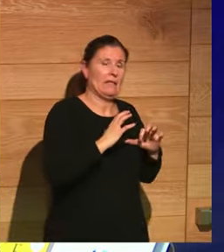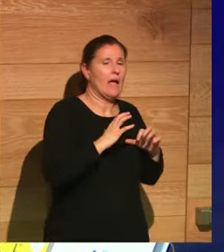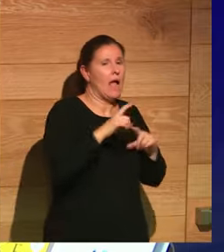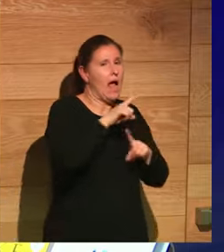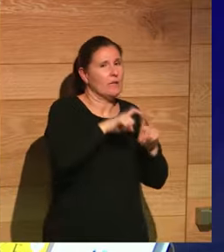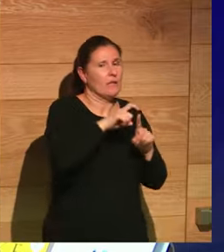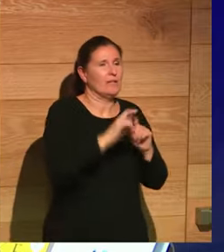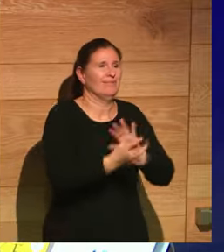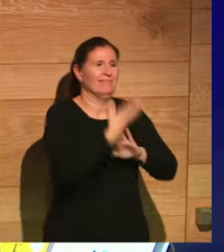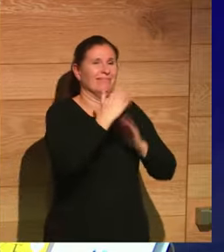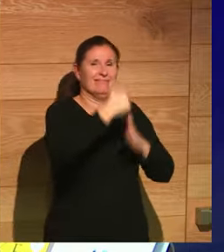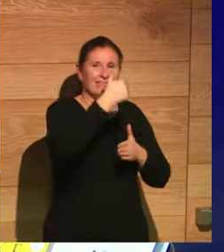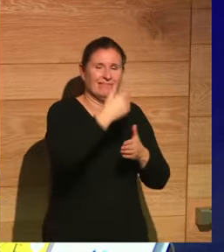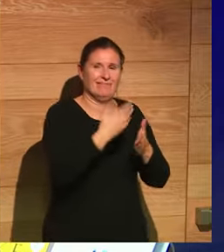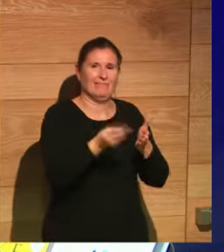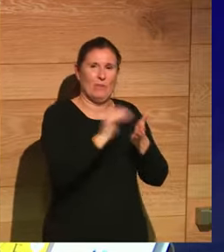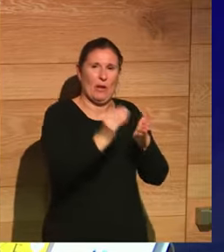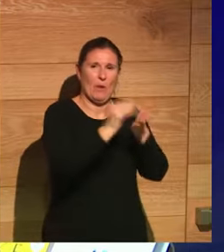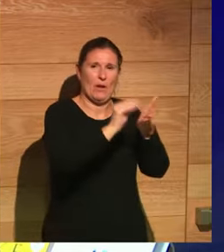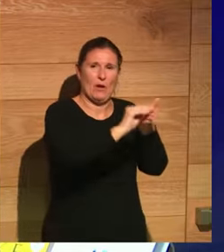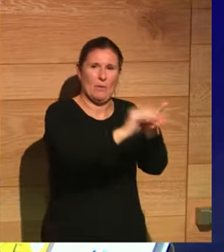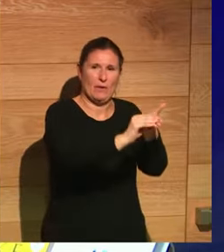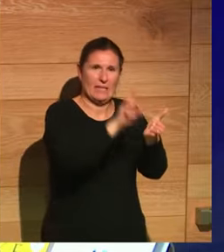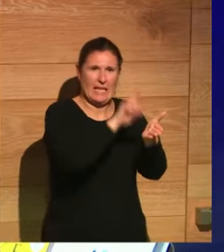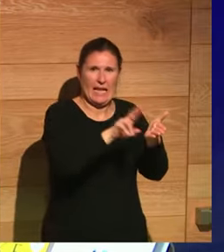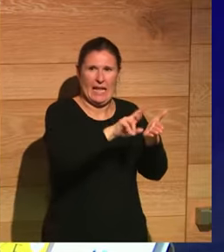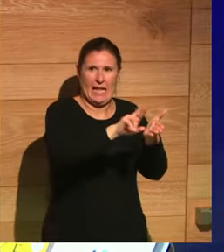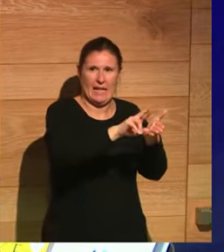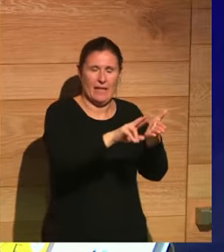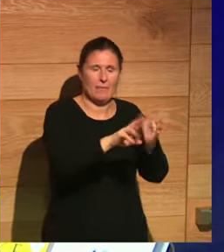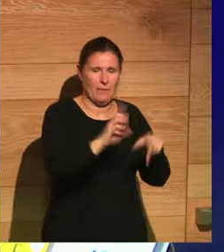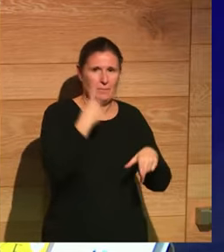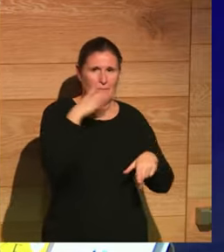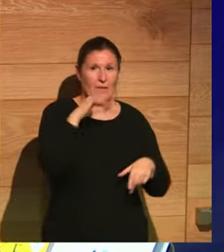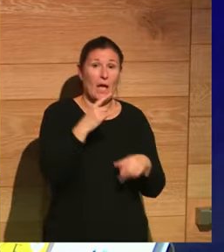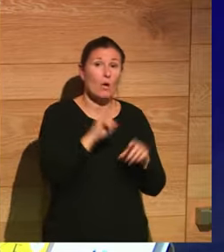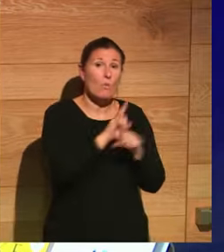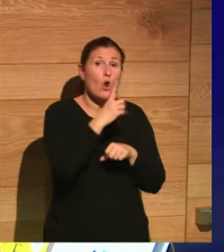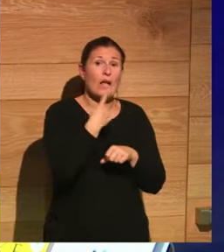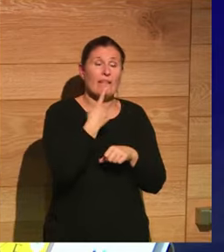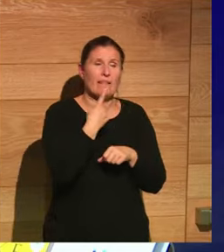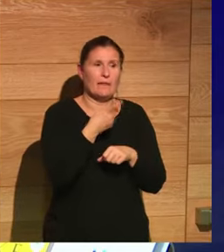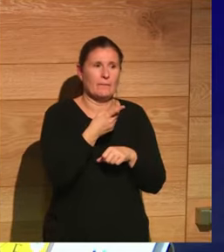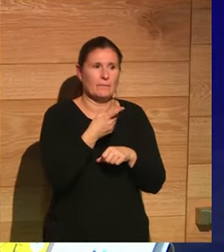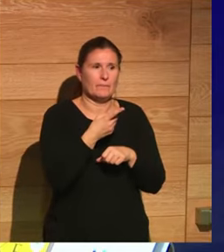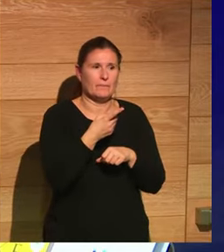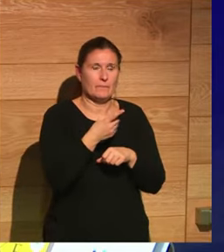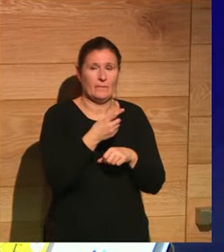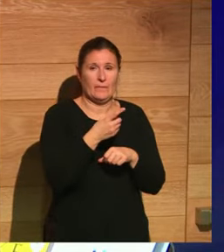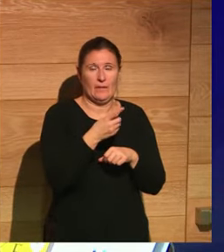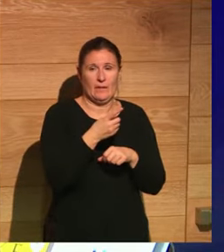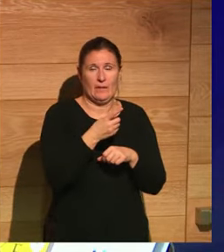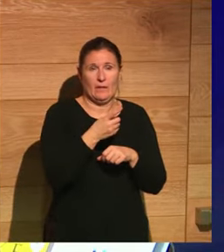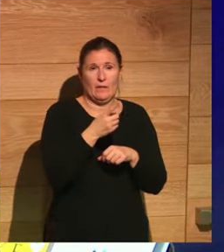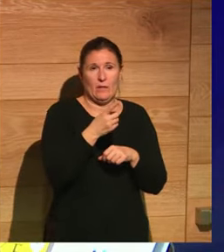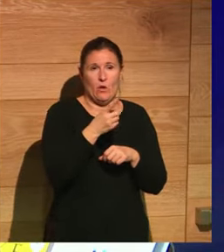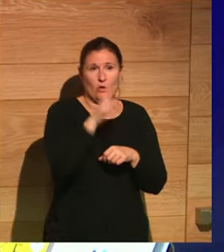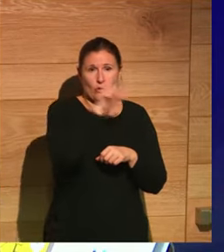año y es la misma y se repite ¿por qué? pues fijaos porque hay un bulo que dice que los hispanos